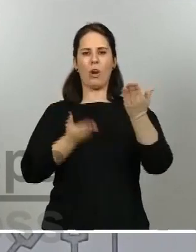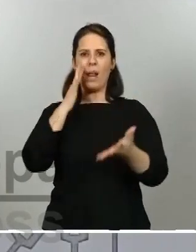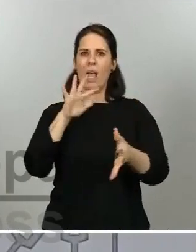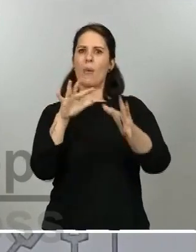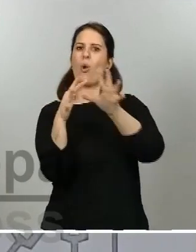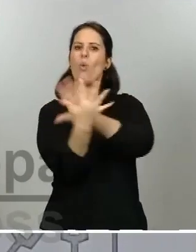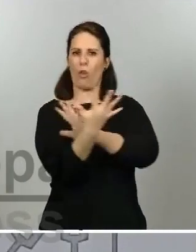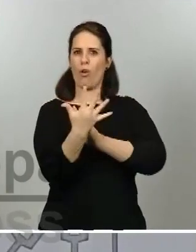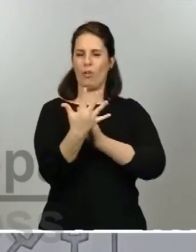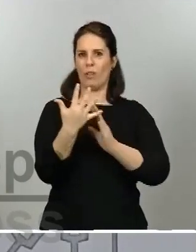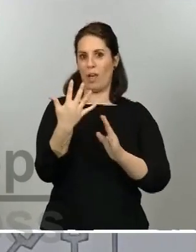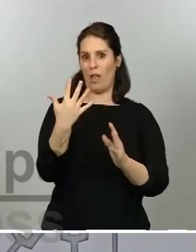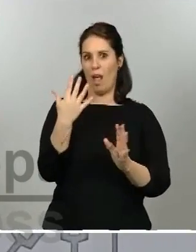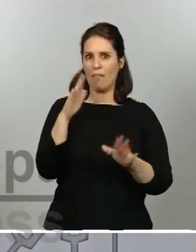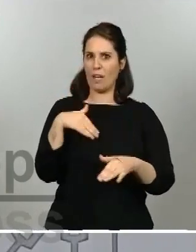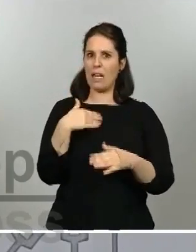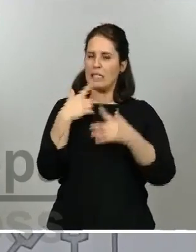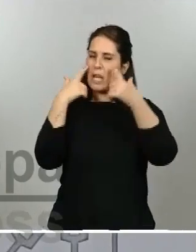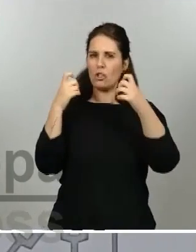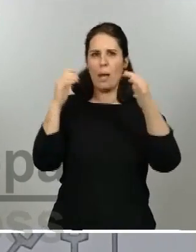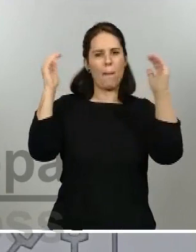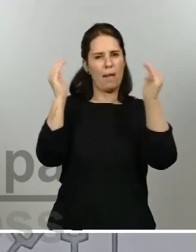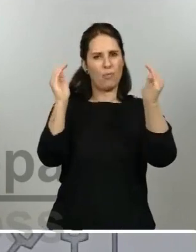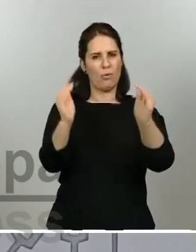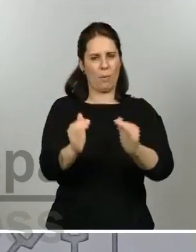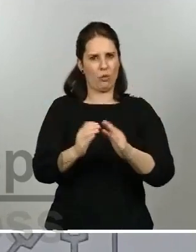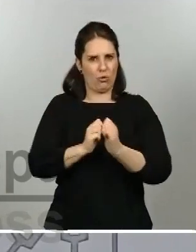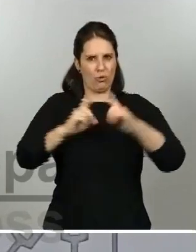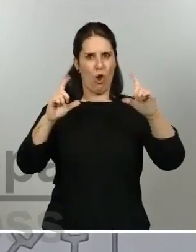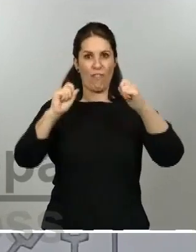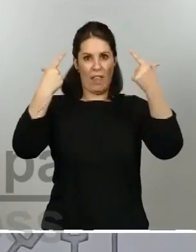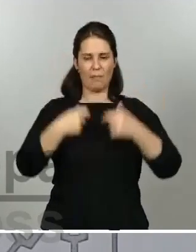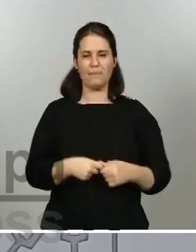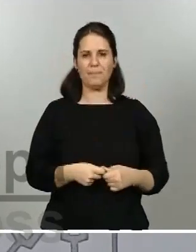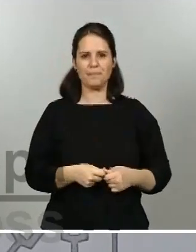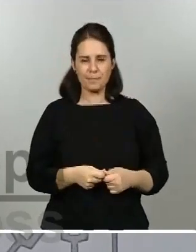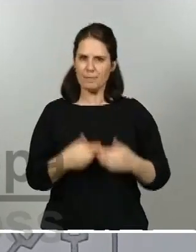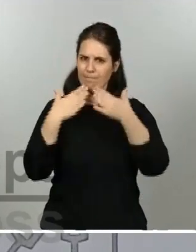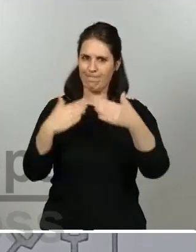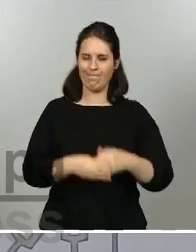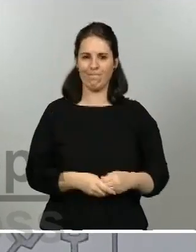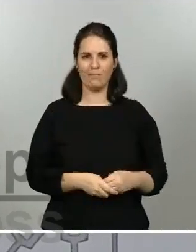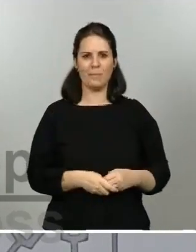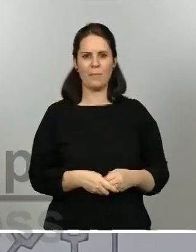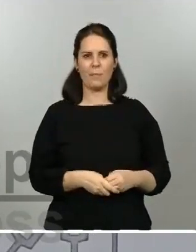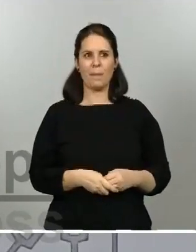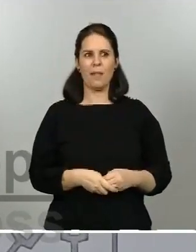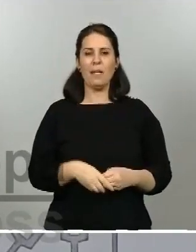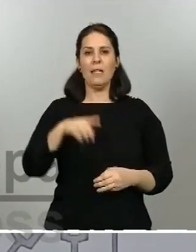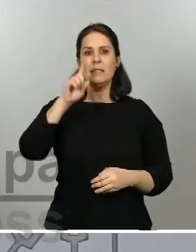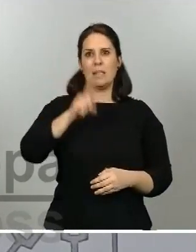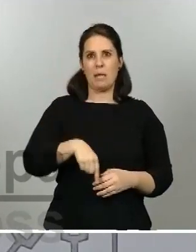sigue manteniendo esta tendencia descendente. También tenemos, siempre dentro de lo que ello representa, una tendencia